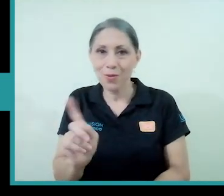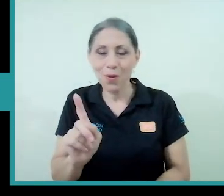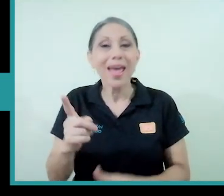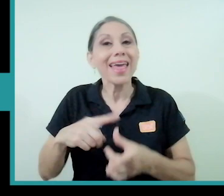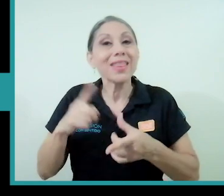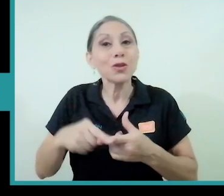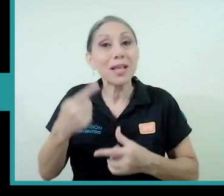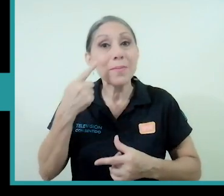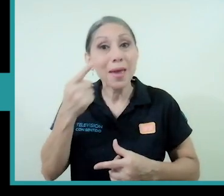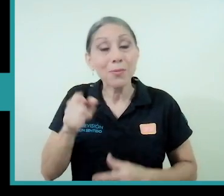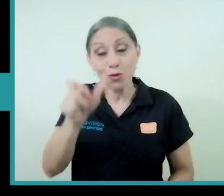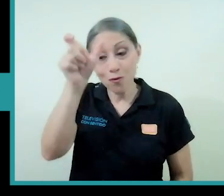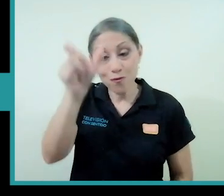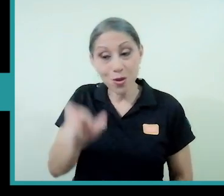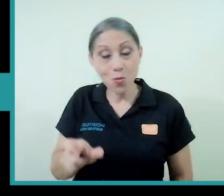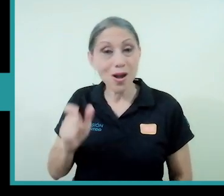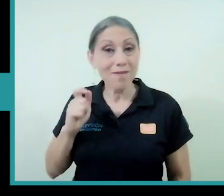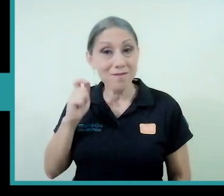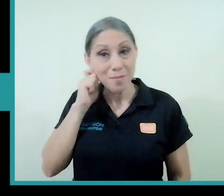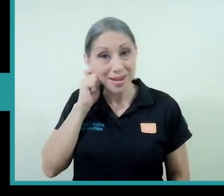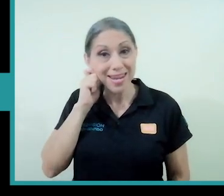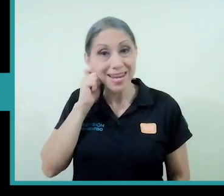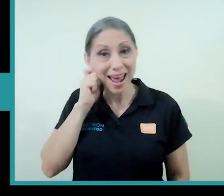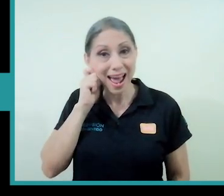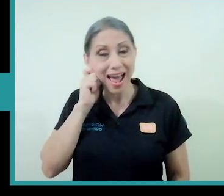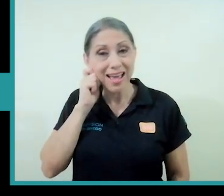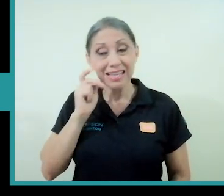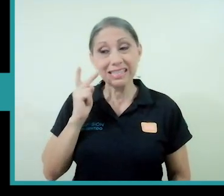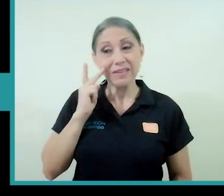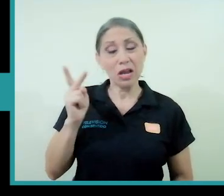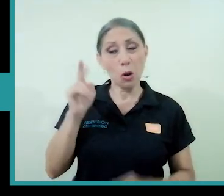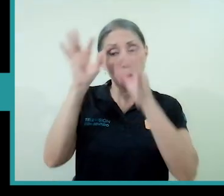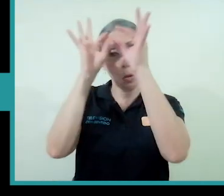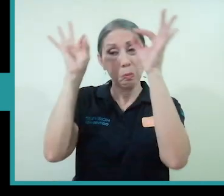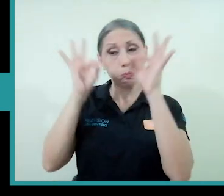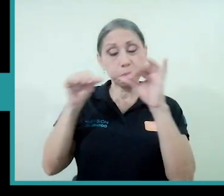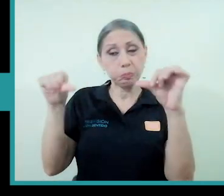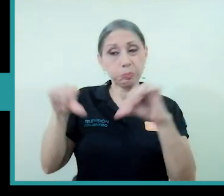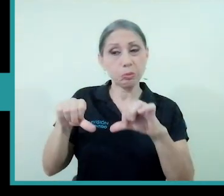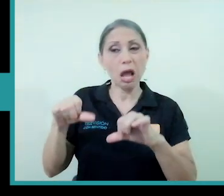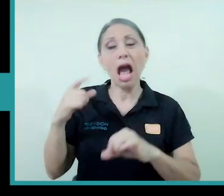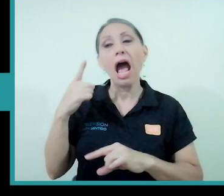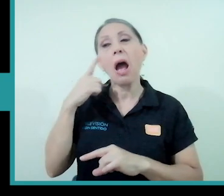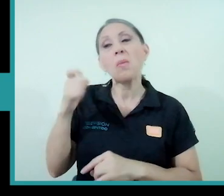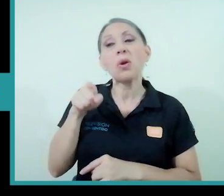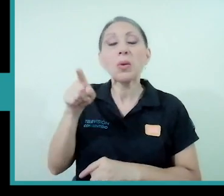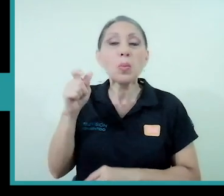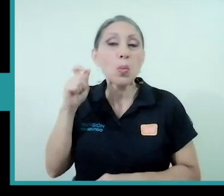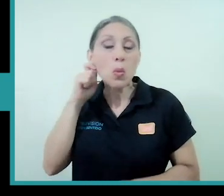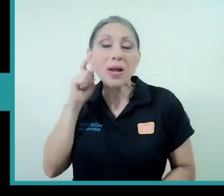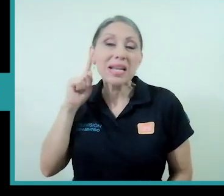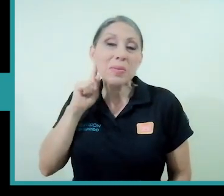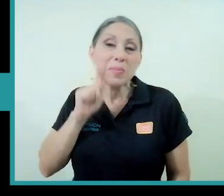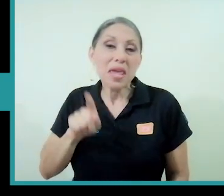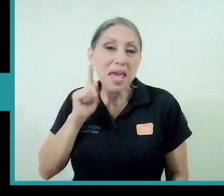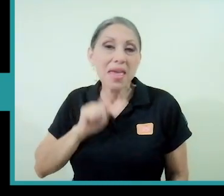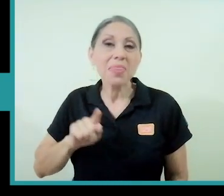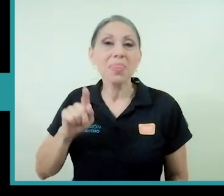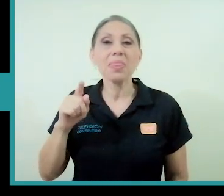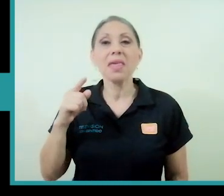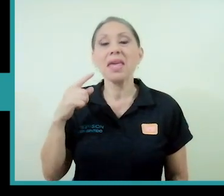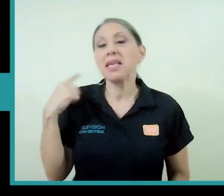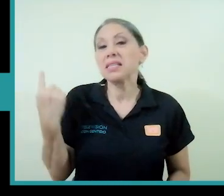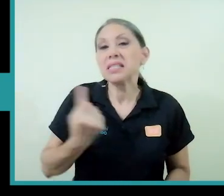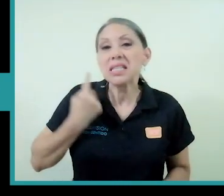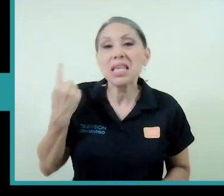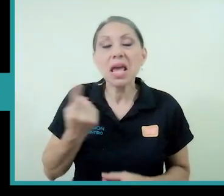la figura femenina que se desacredita porque porque miente porque siempre es más más